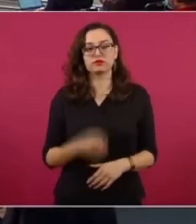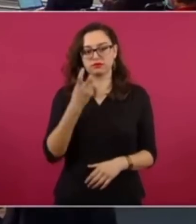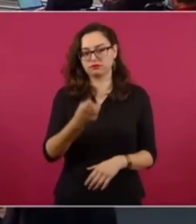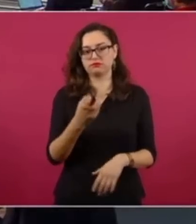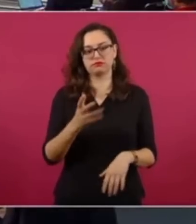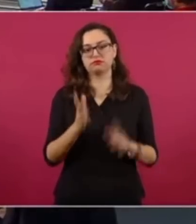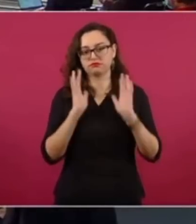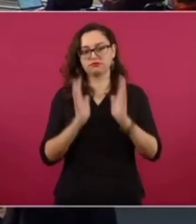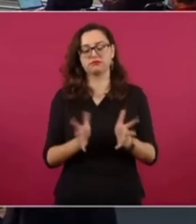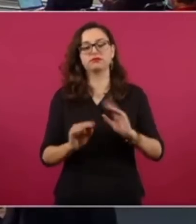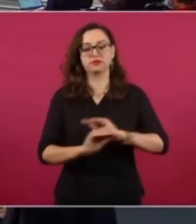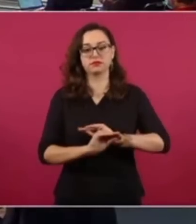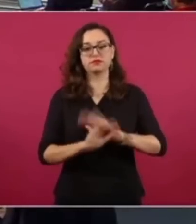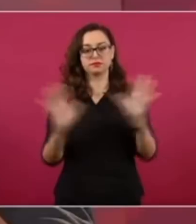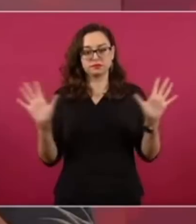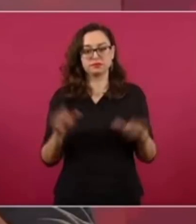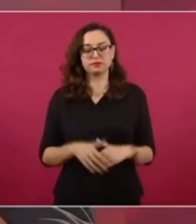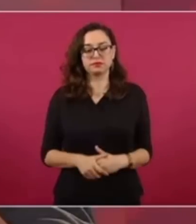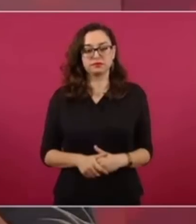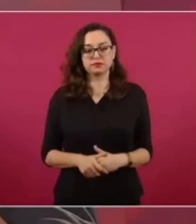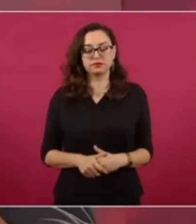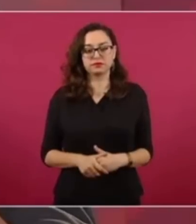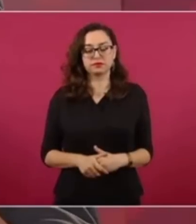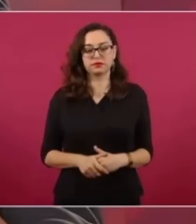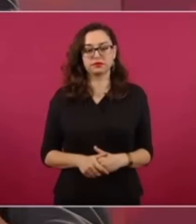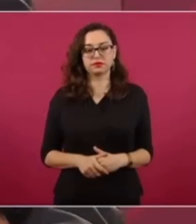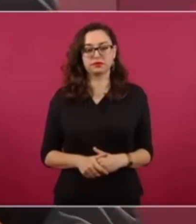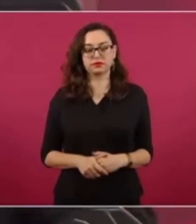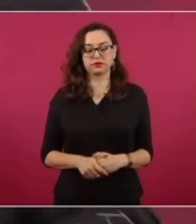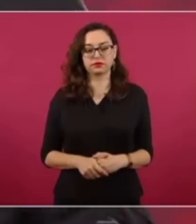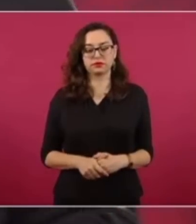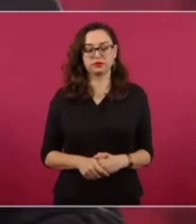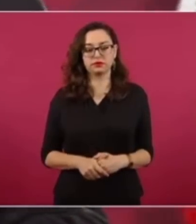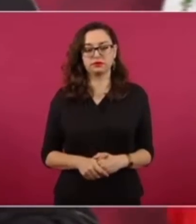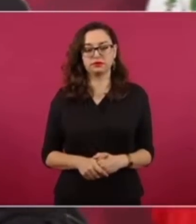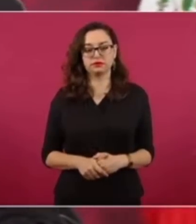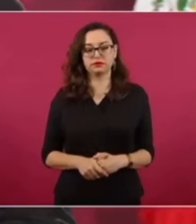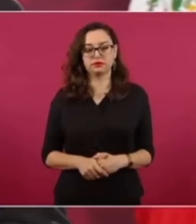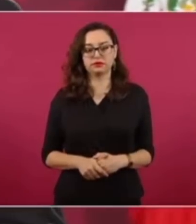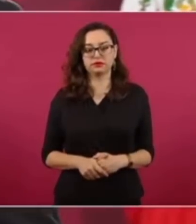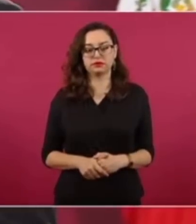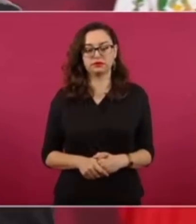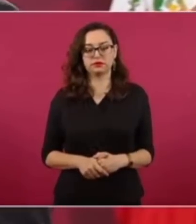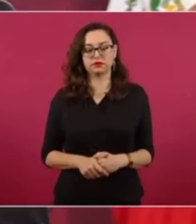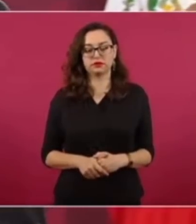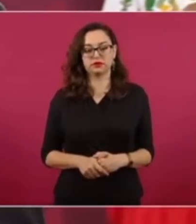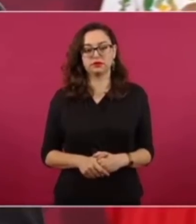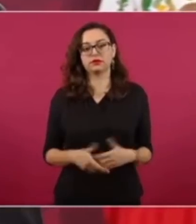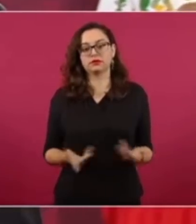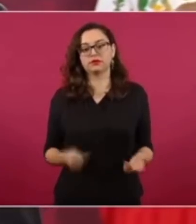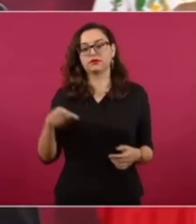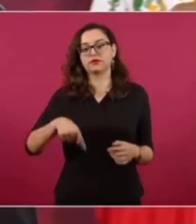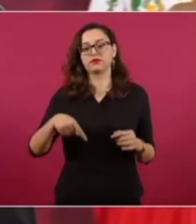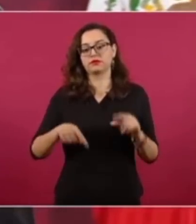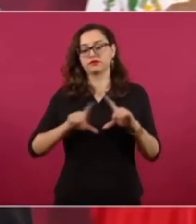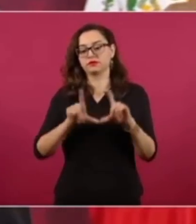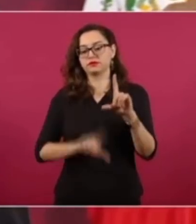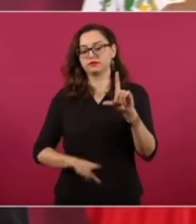ya bien pensado. para que México siga siendo un país